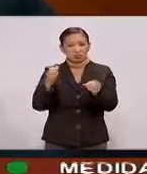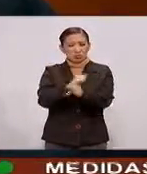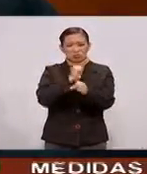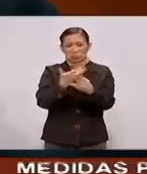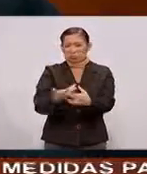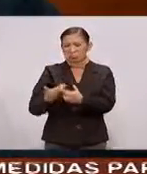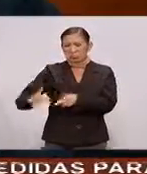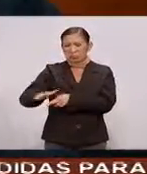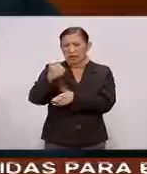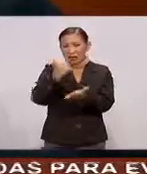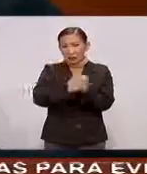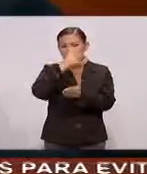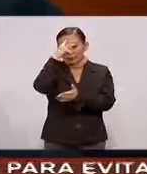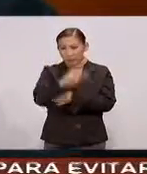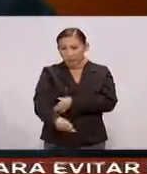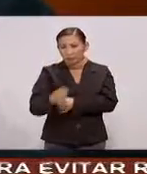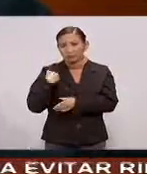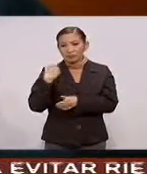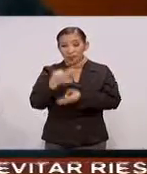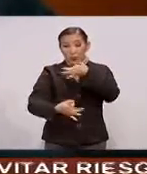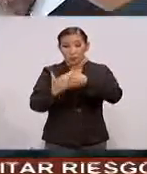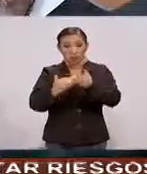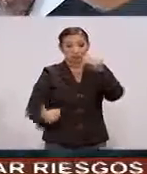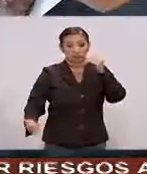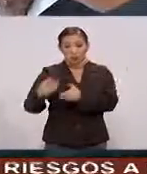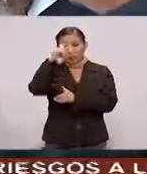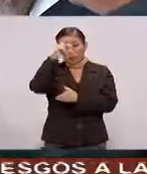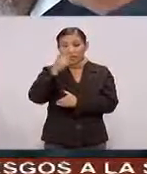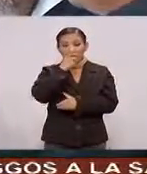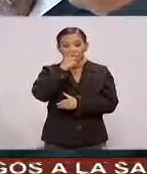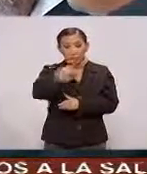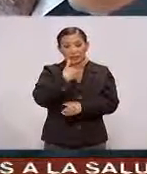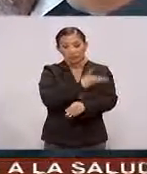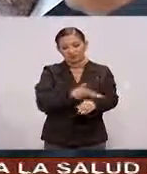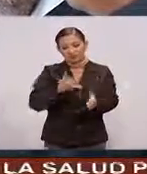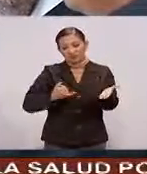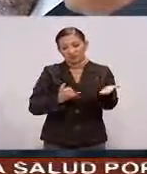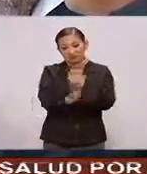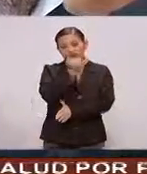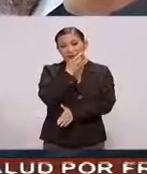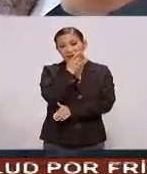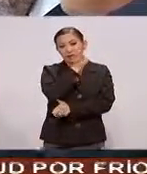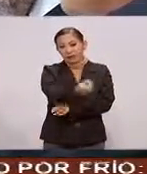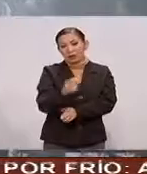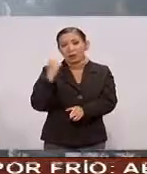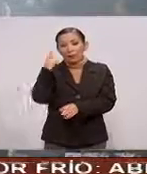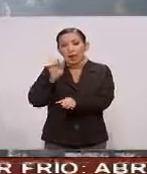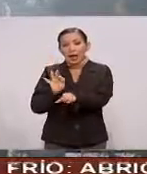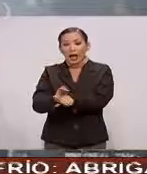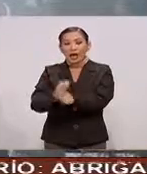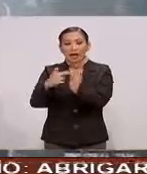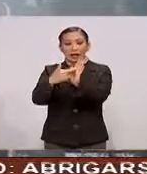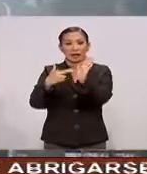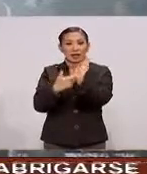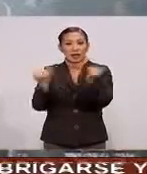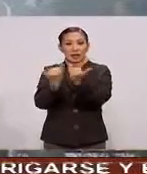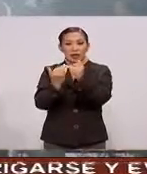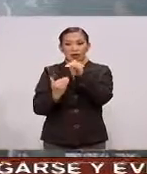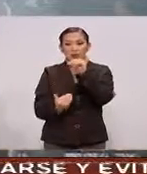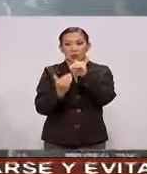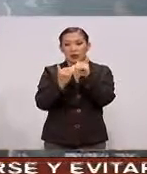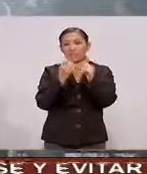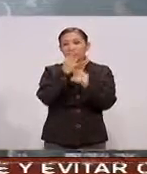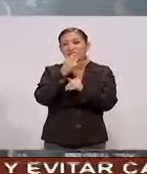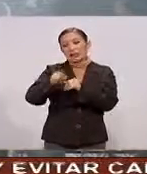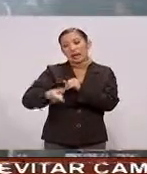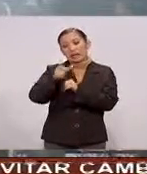la Ciudad de México El máximo tribunal del país dijo que la resolución se dictó En protección del principio de igualdad Precisó